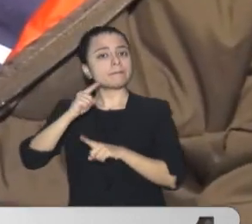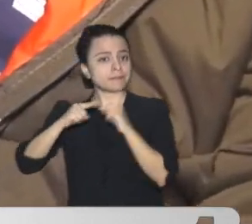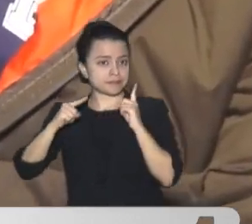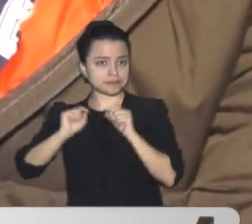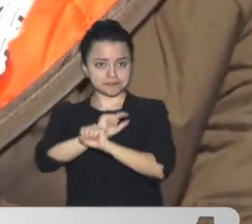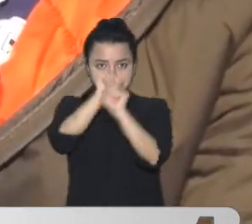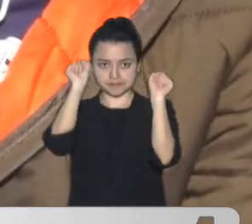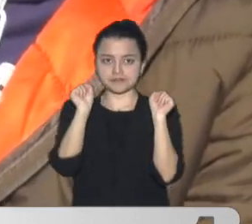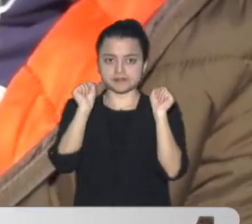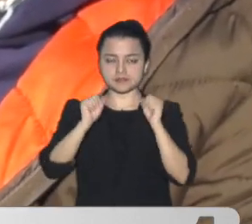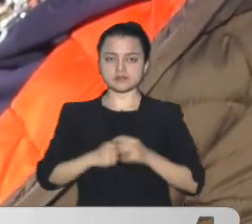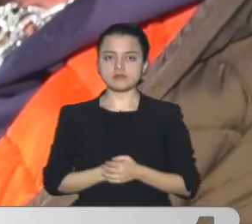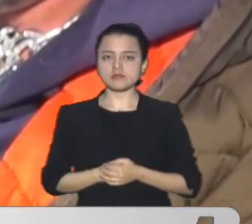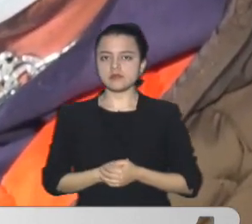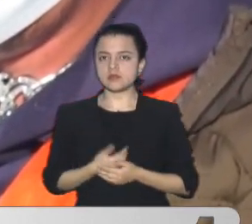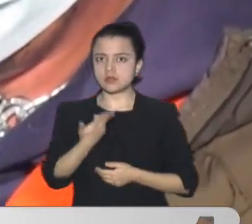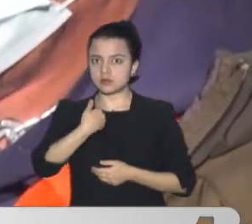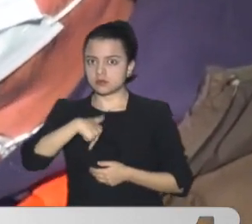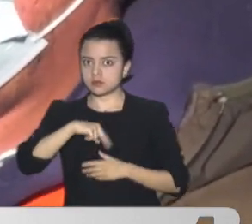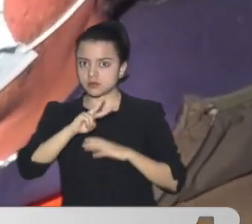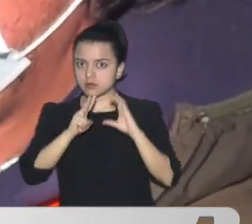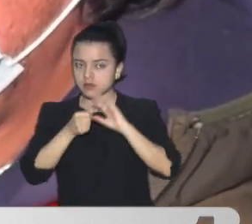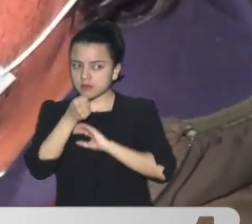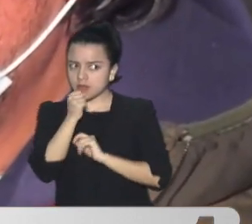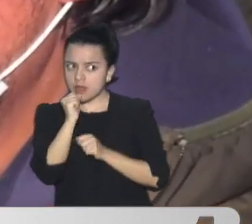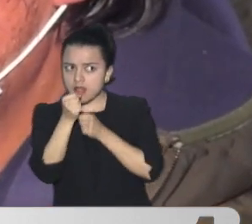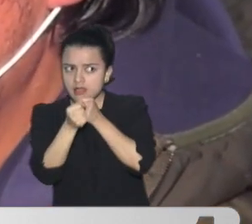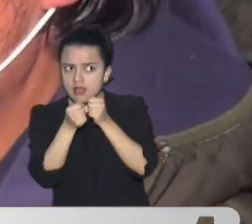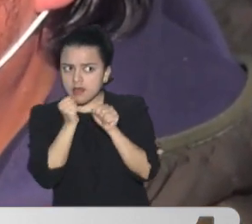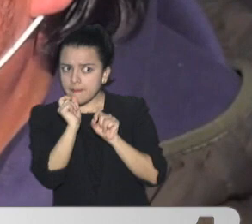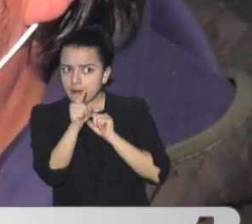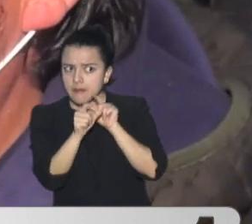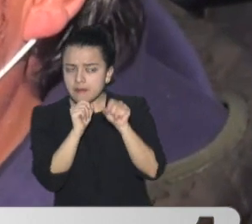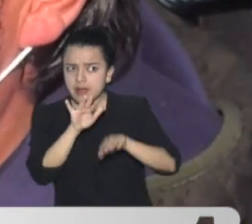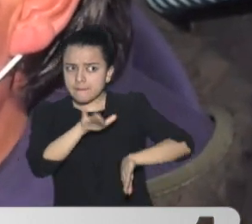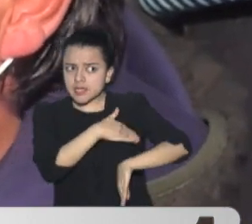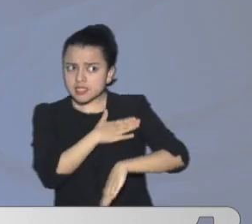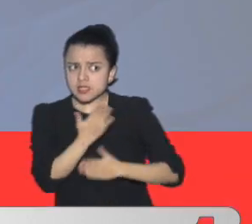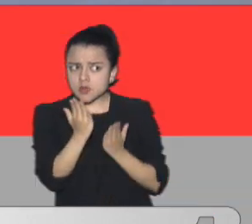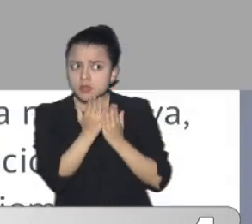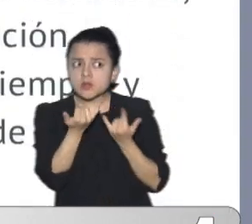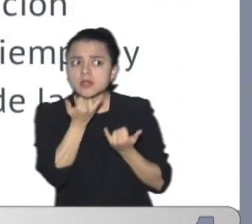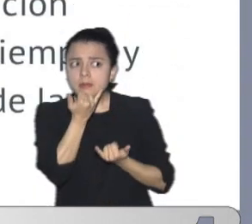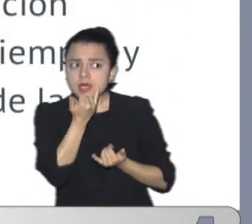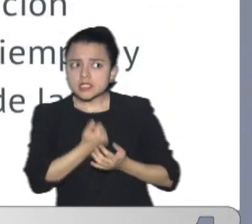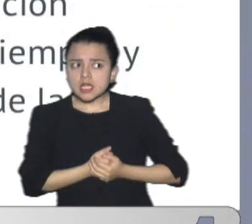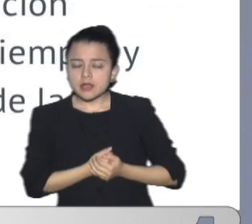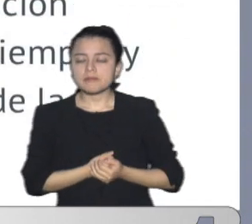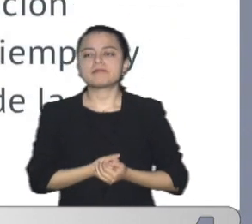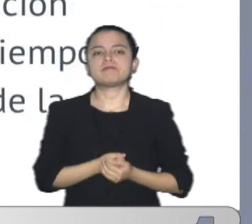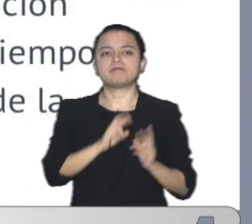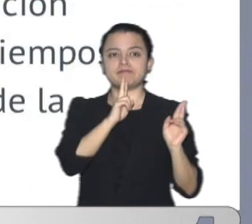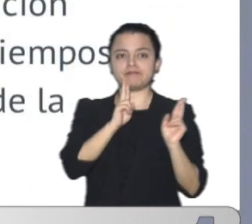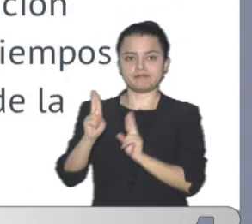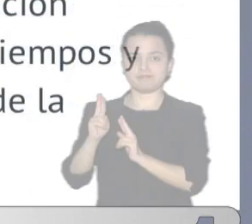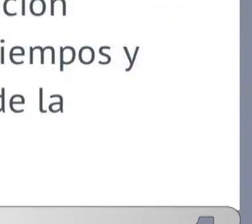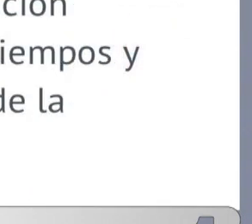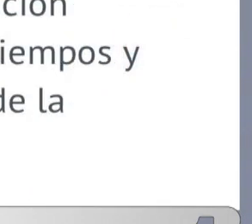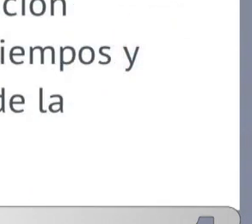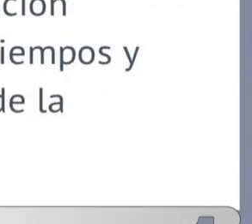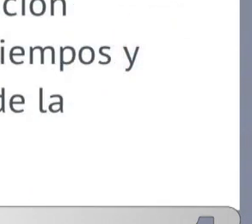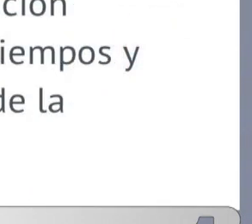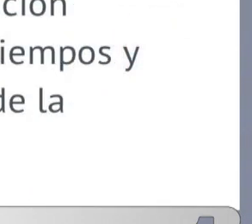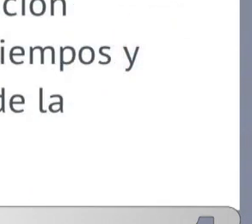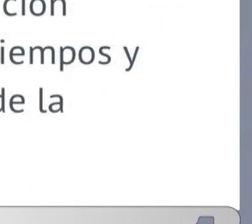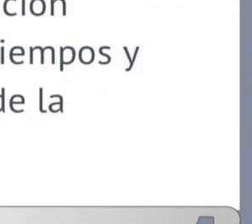la mañana CMI preguntó Sobre el caso Al Ministerio De Educación Y esto respondió El ministerio Se encuentra A la espera